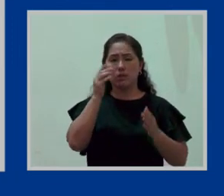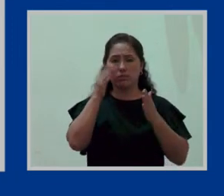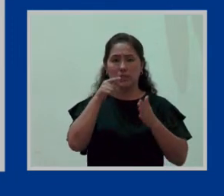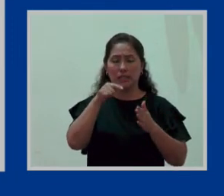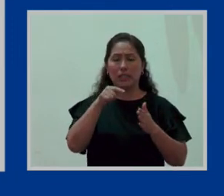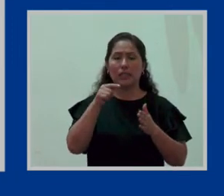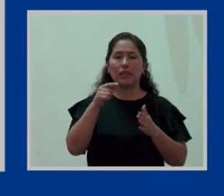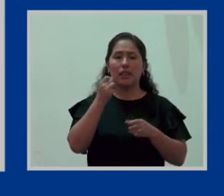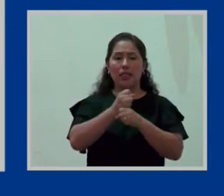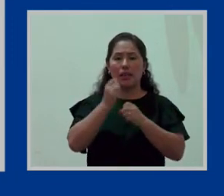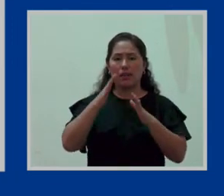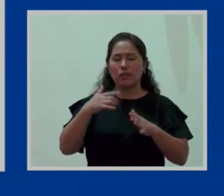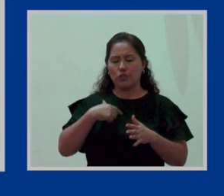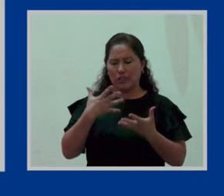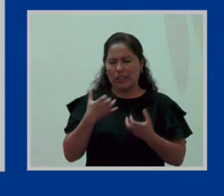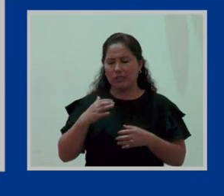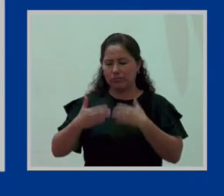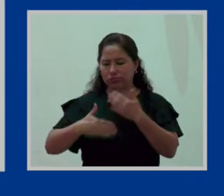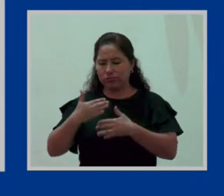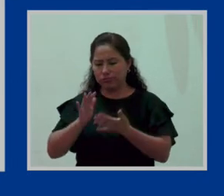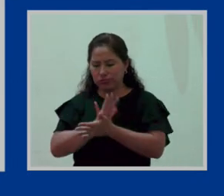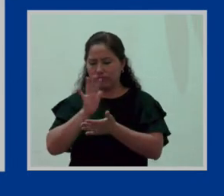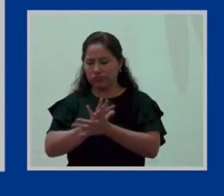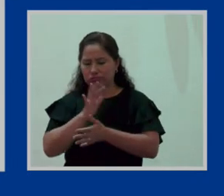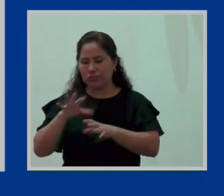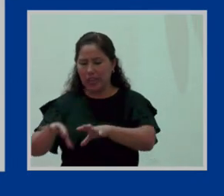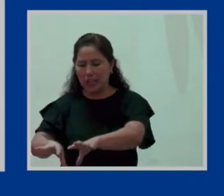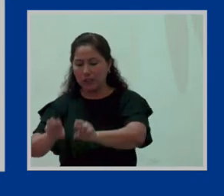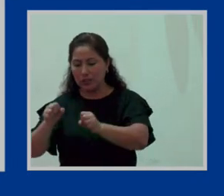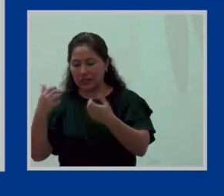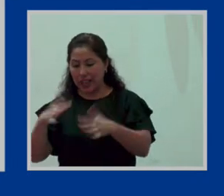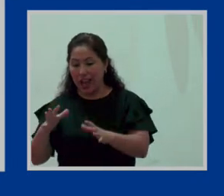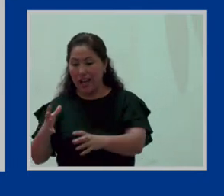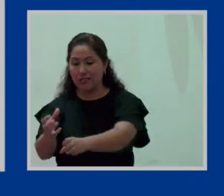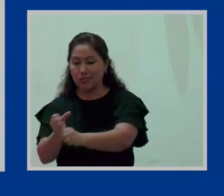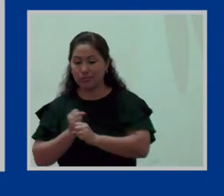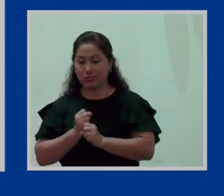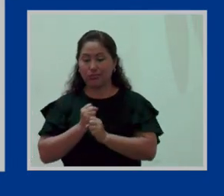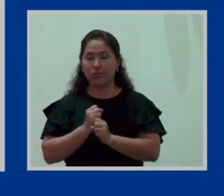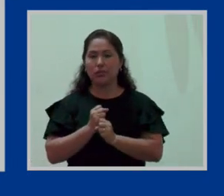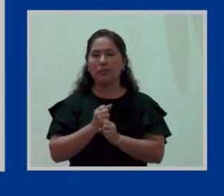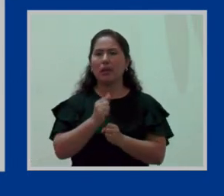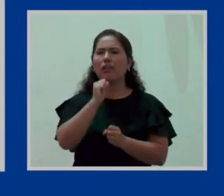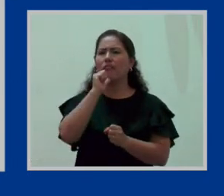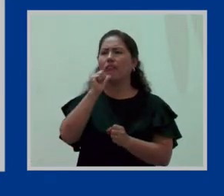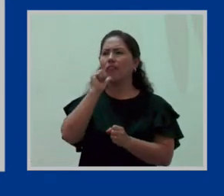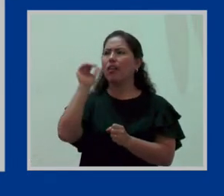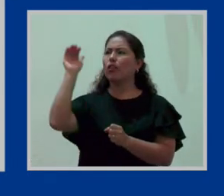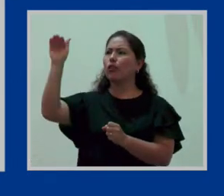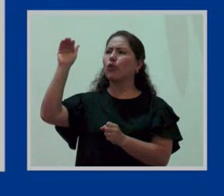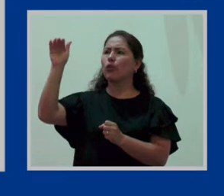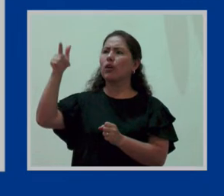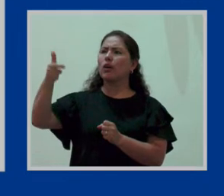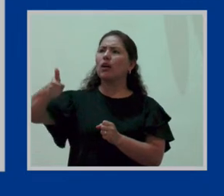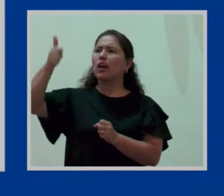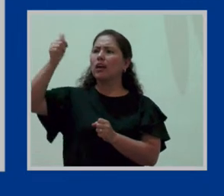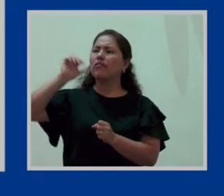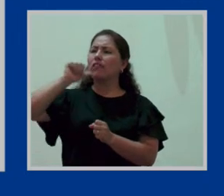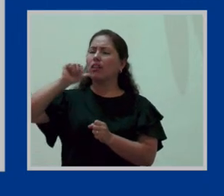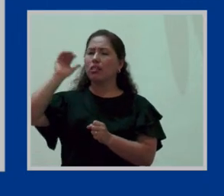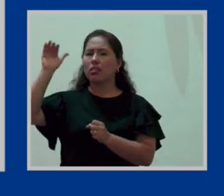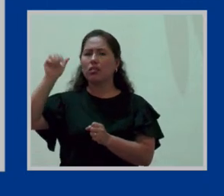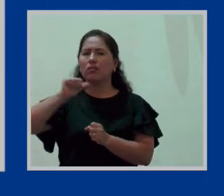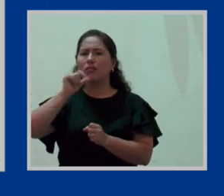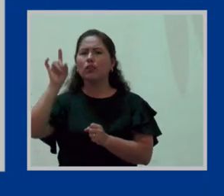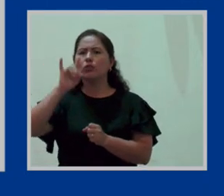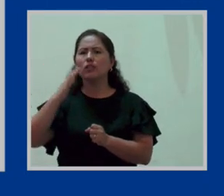iniciado su proceso de adopción, le entregan al niño, pero no comunicó con esta fecha de anticipación a su empleador que quería